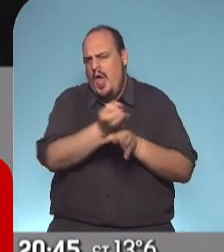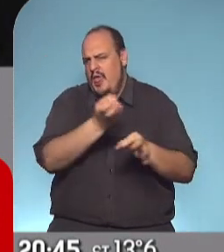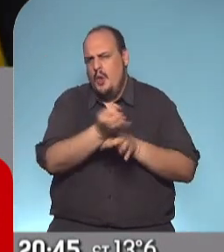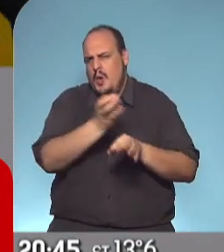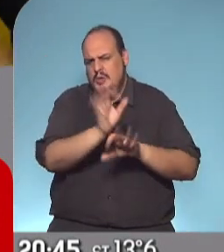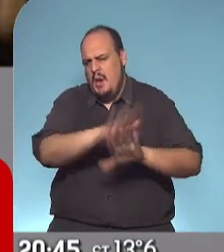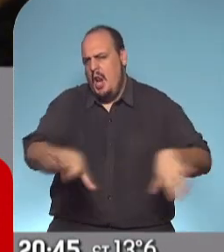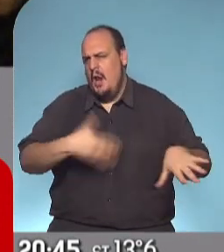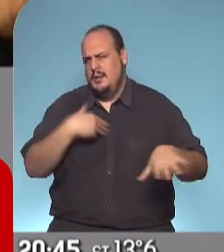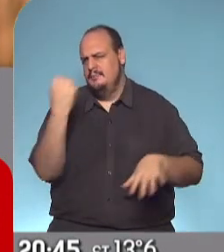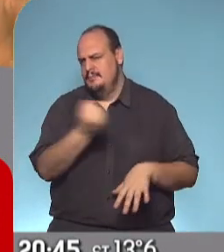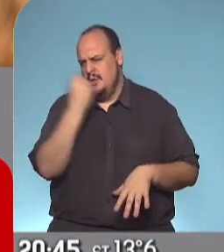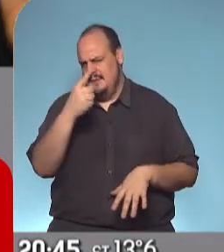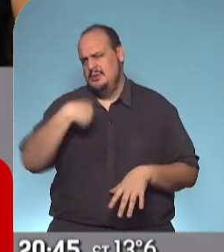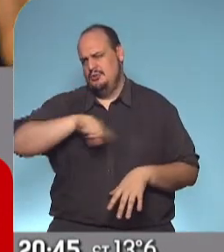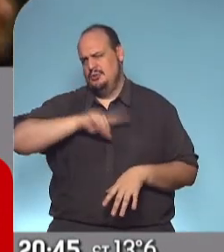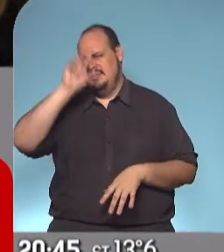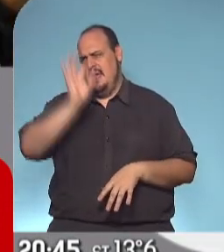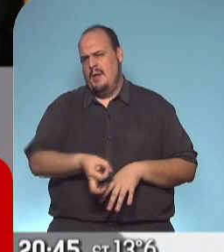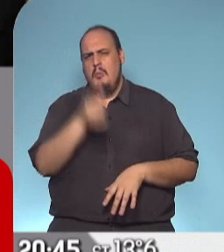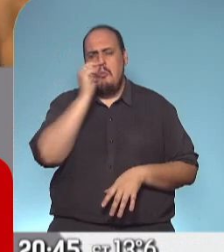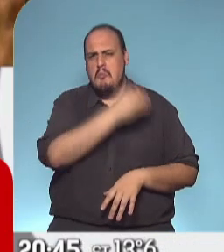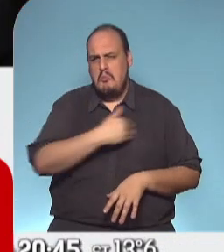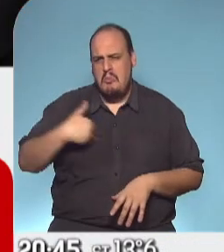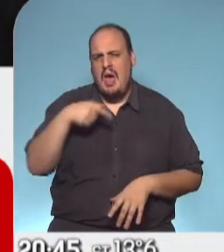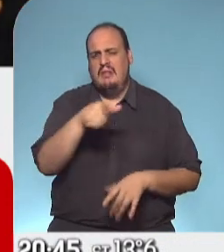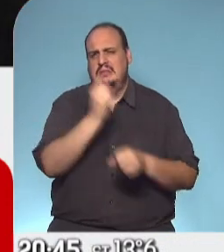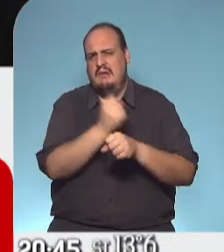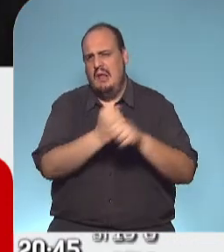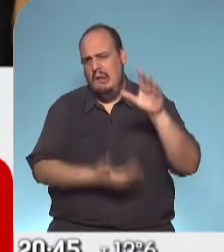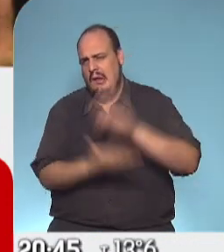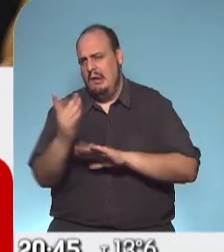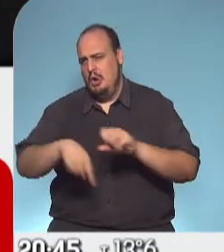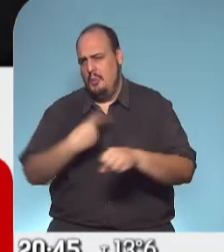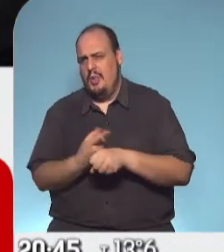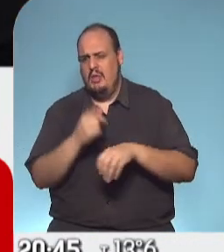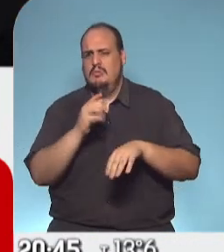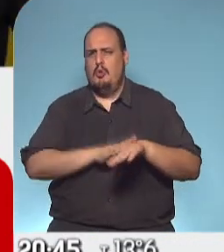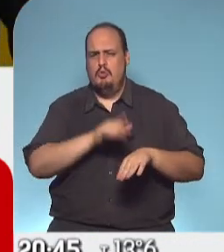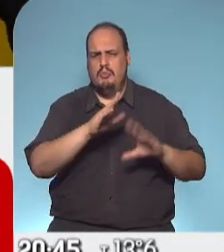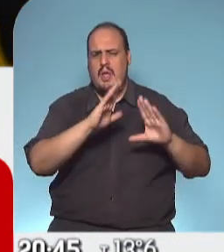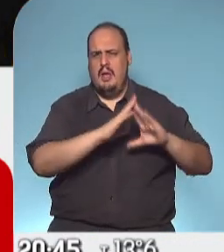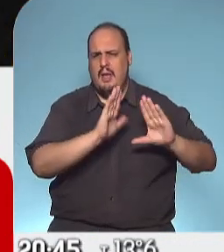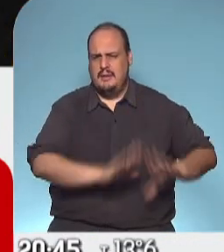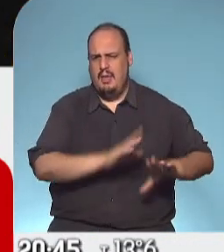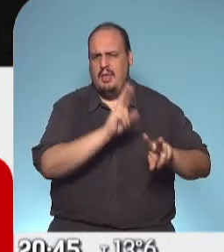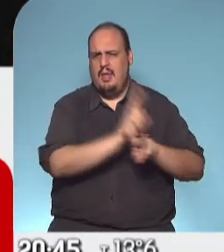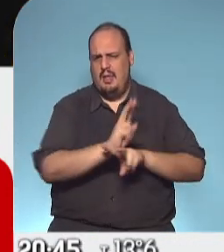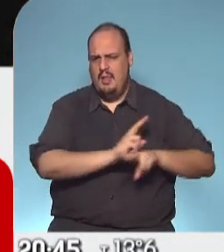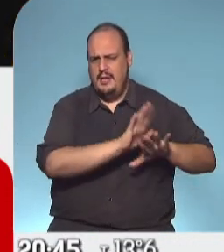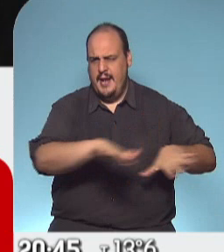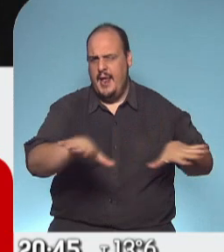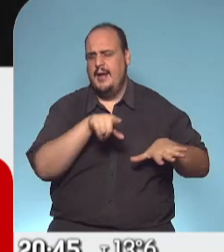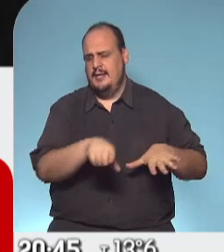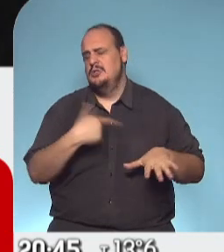los chicos, sabemos la importancia para los padres, algunos que no pueden salir a trabajar porque tienen que cuidar a sus hijos, que no van a la escuela. Para todos, para